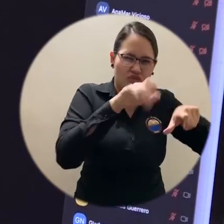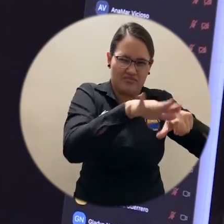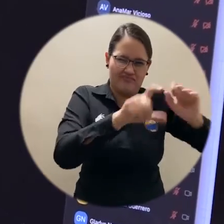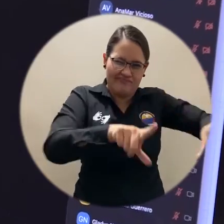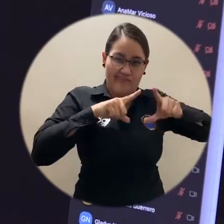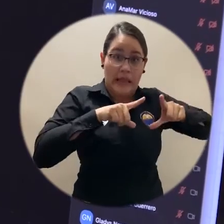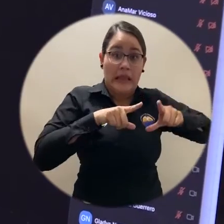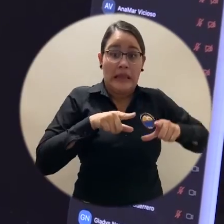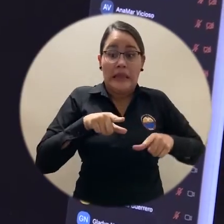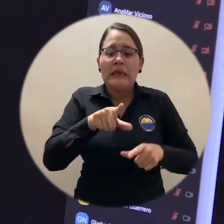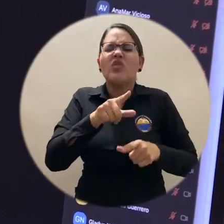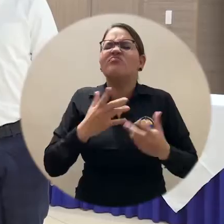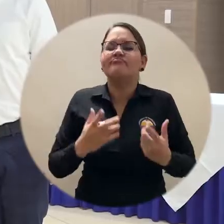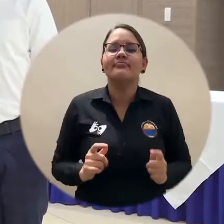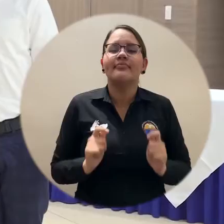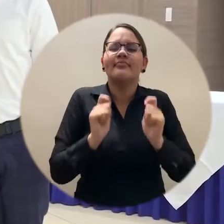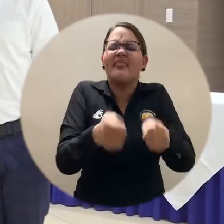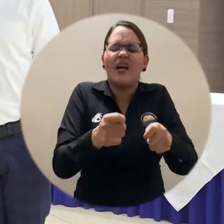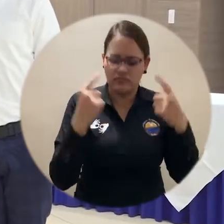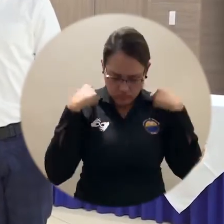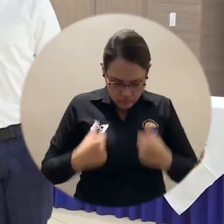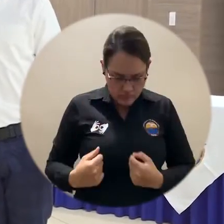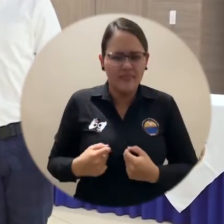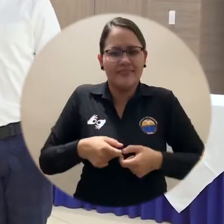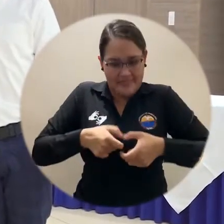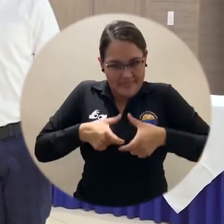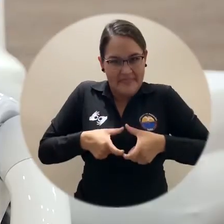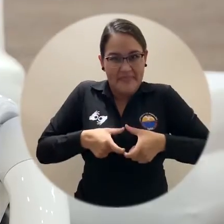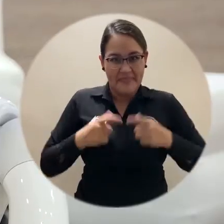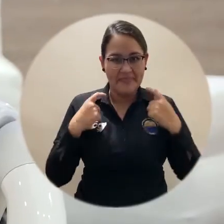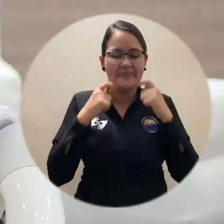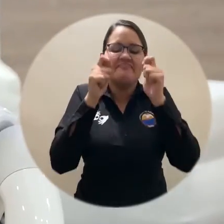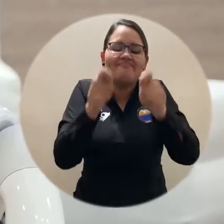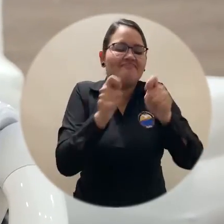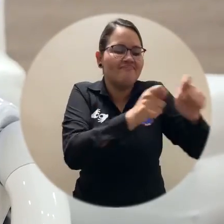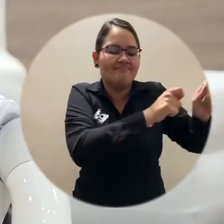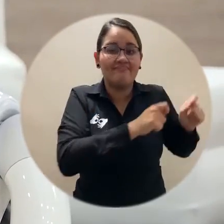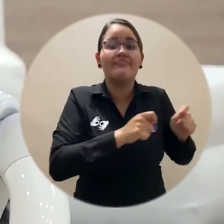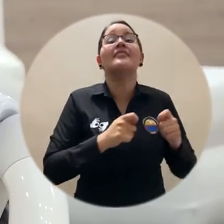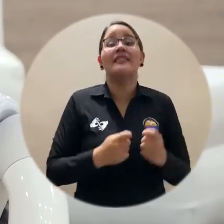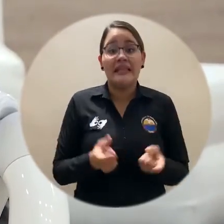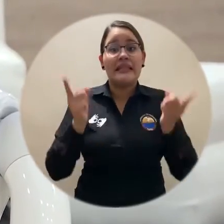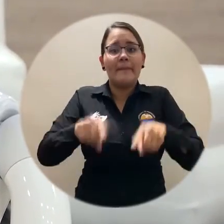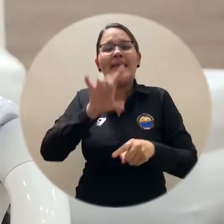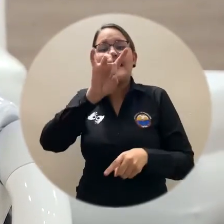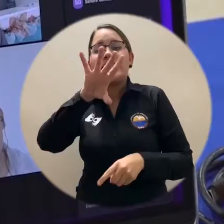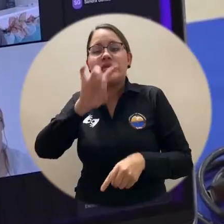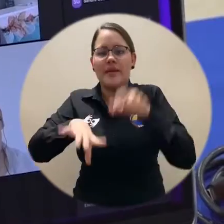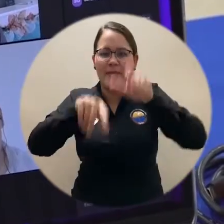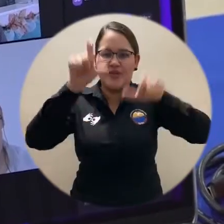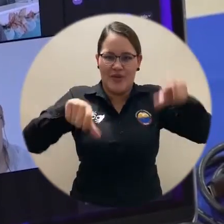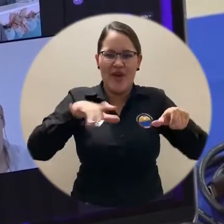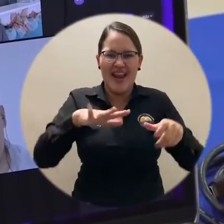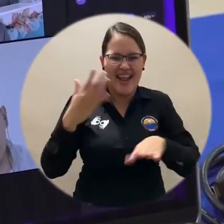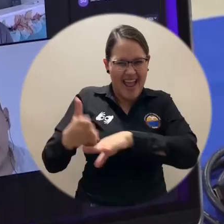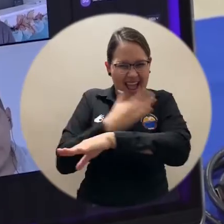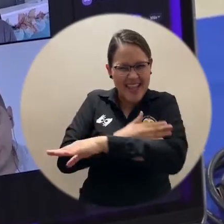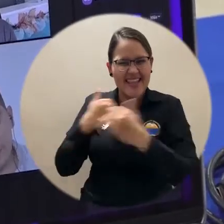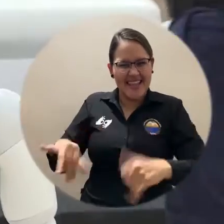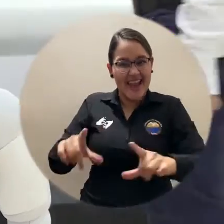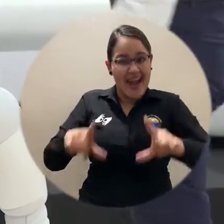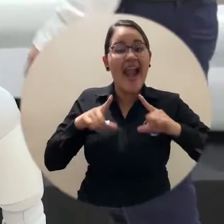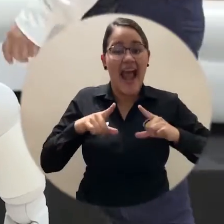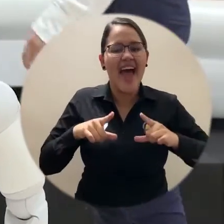hicieron entrega de la distinción Medalla al Mérito y la Excelencia al Egresado, a 15 graduados de diferentes programas académicos, dicha